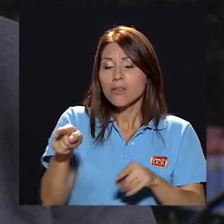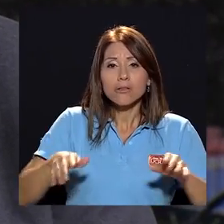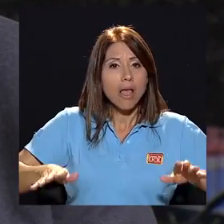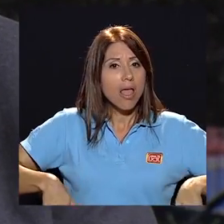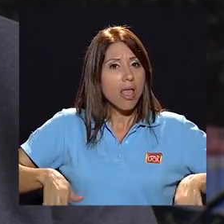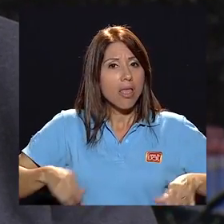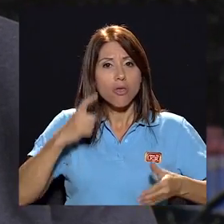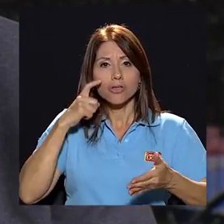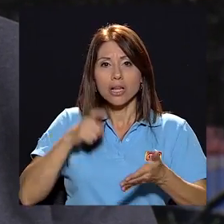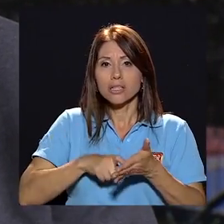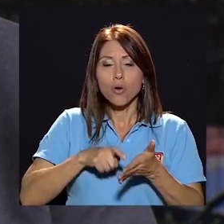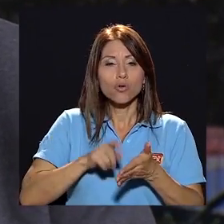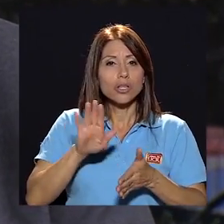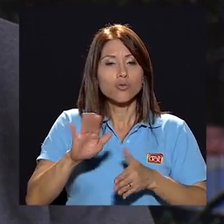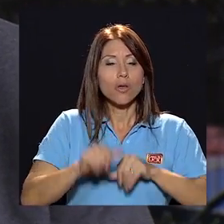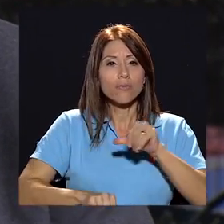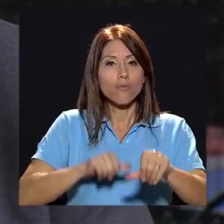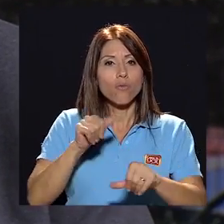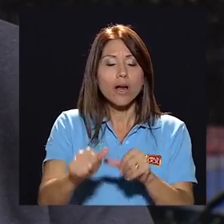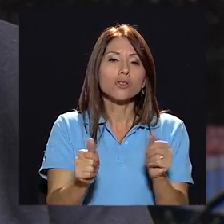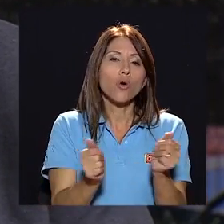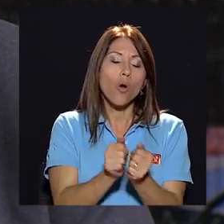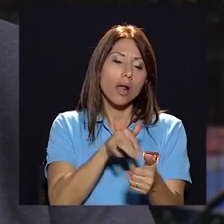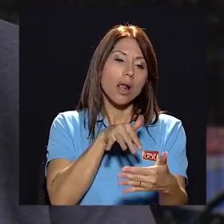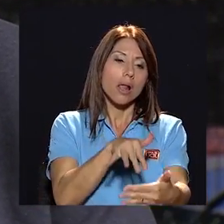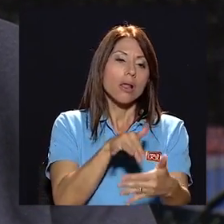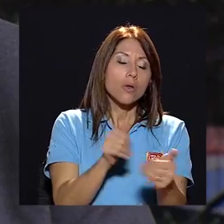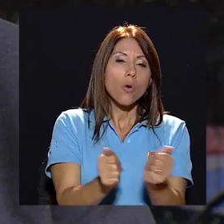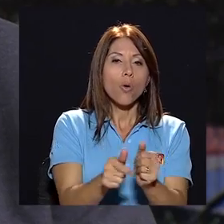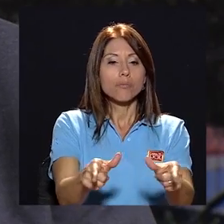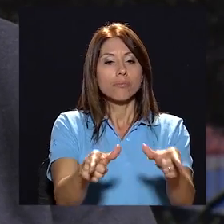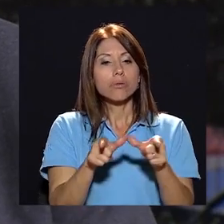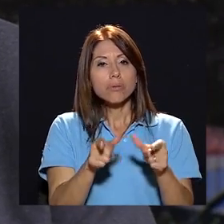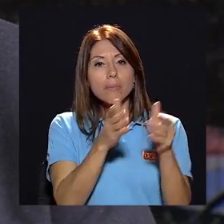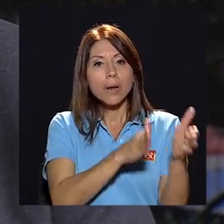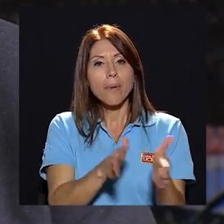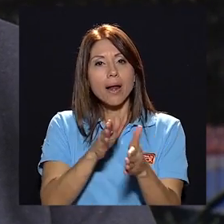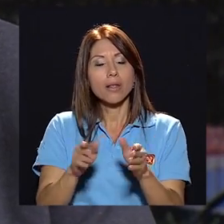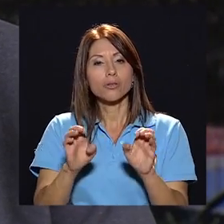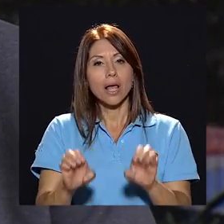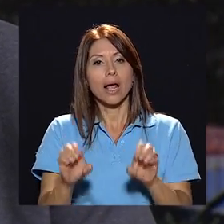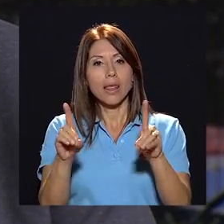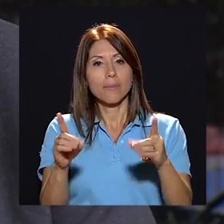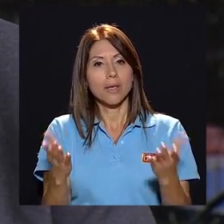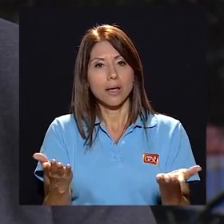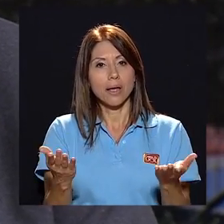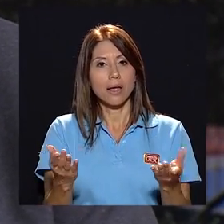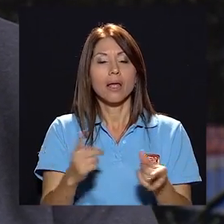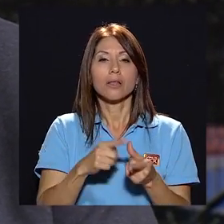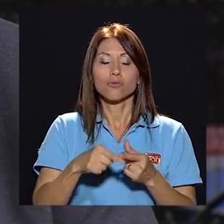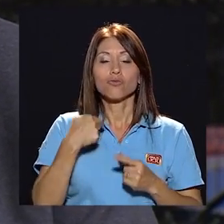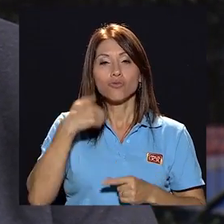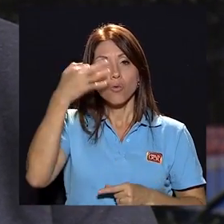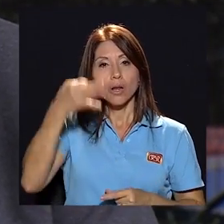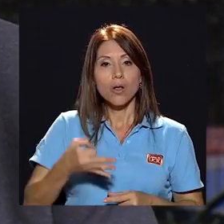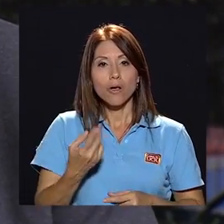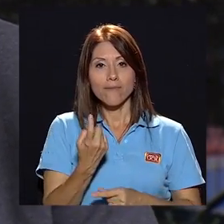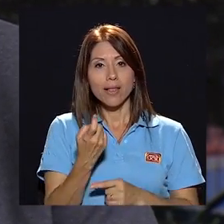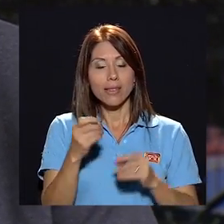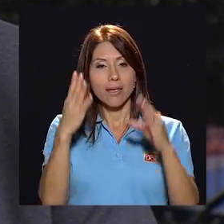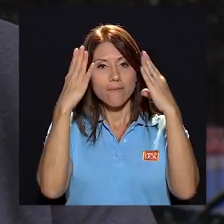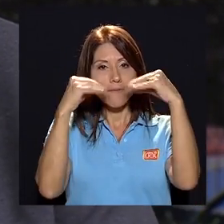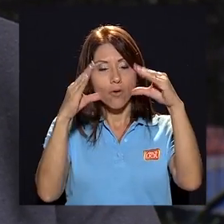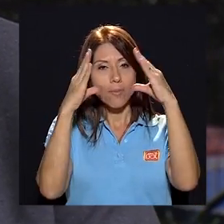se les reconoce ese esfuerzo que hacen sacando carreras y preparándose académicamente entonces yo creo que falta